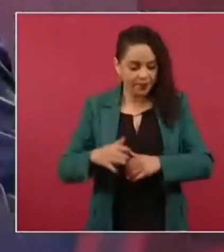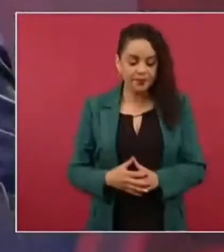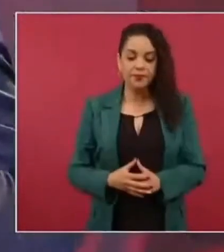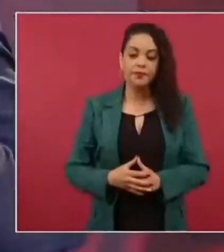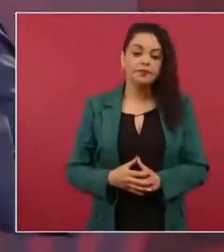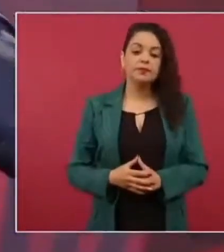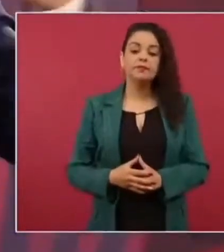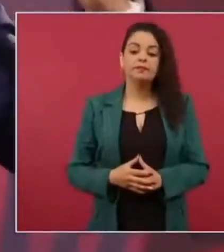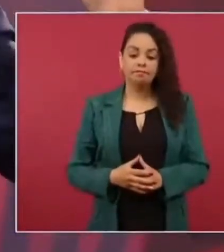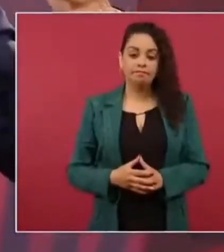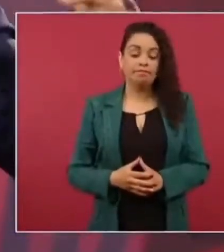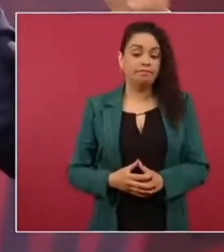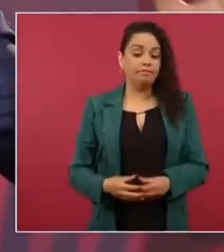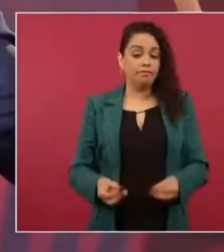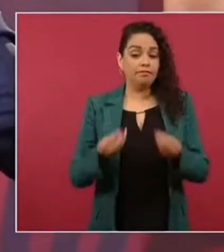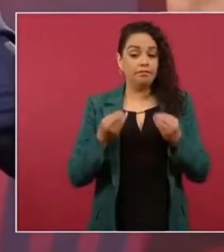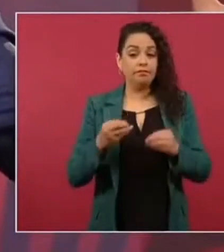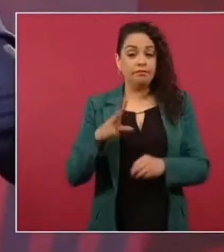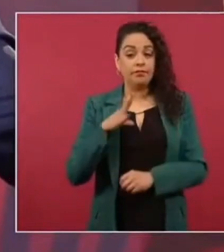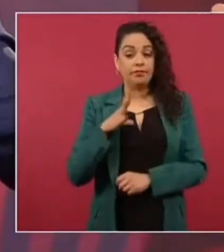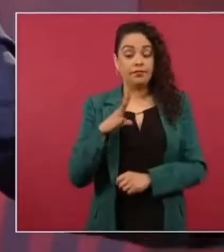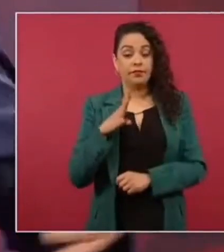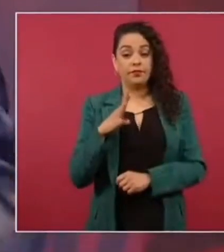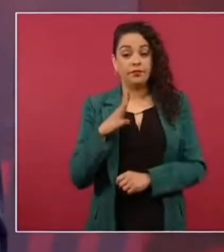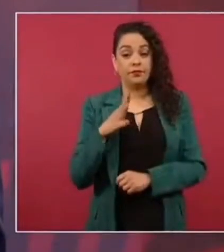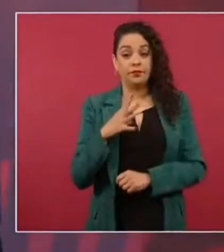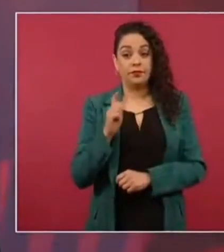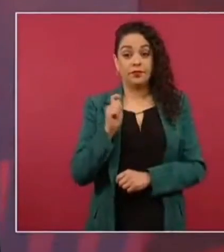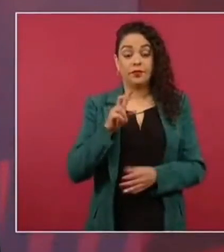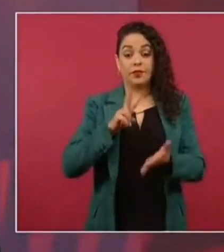es tanta la riqueza arqueológica